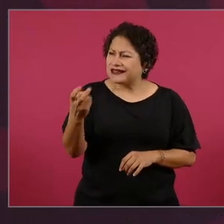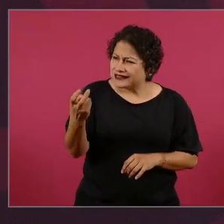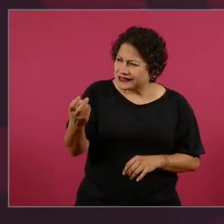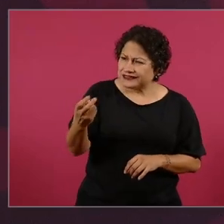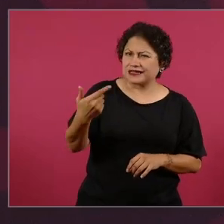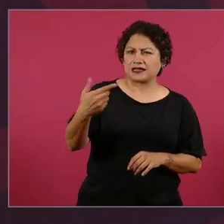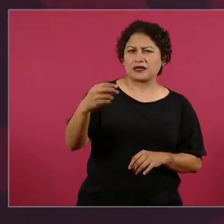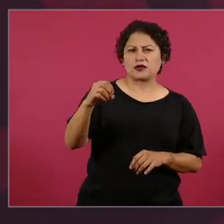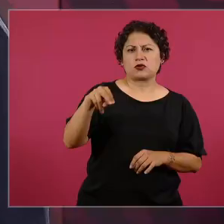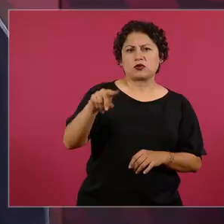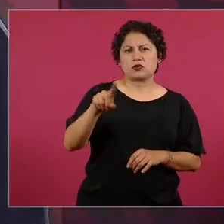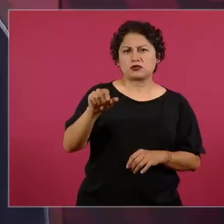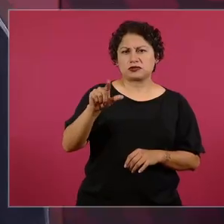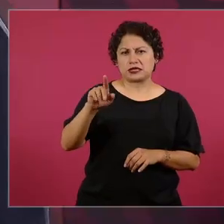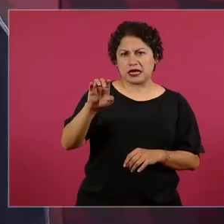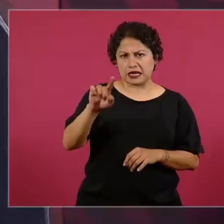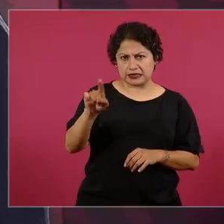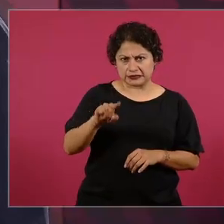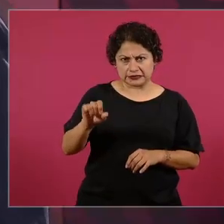¿A ese te refieres?